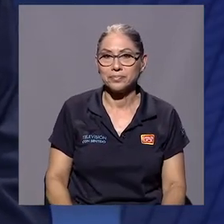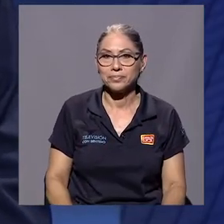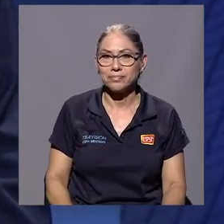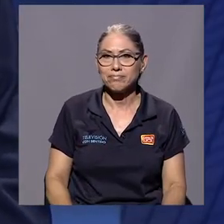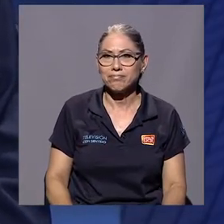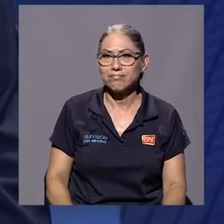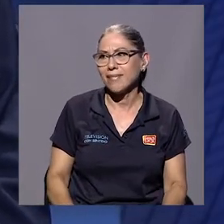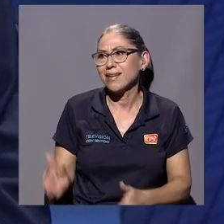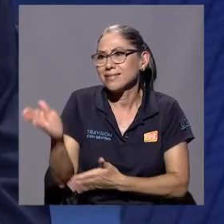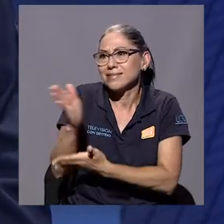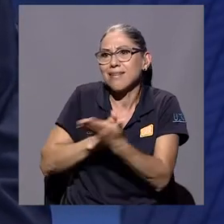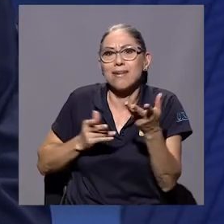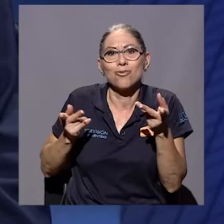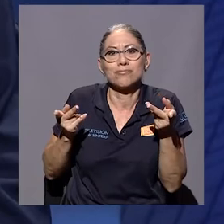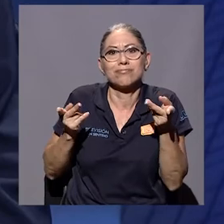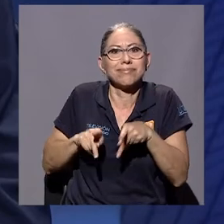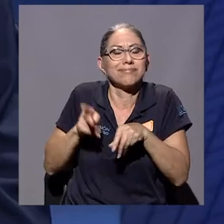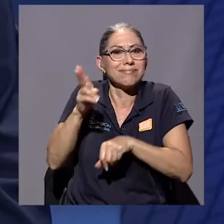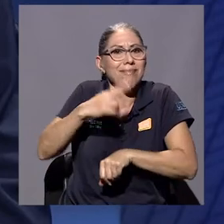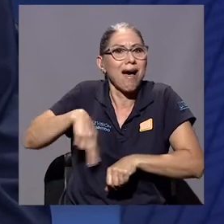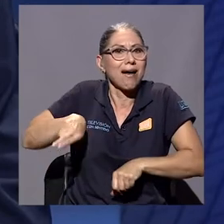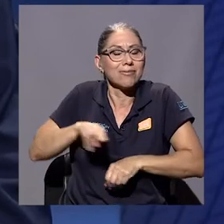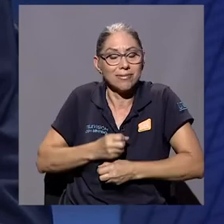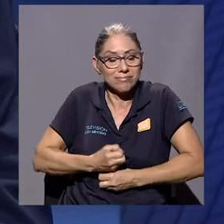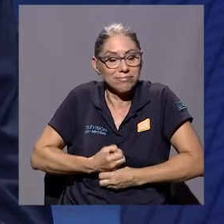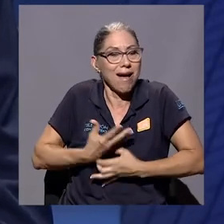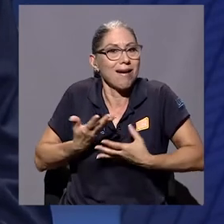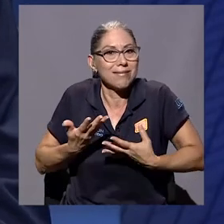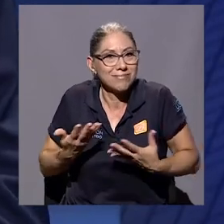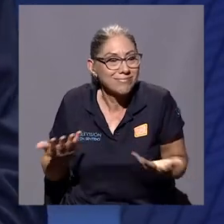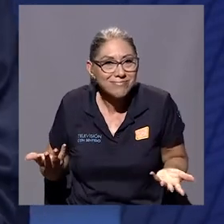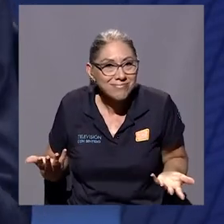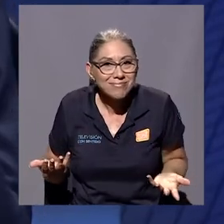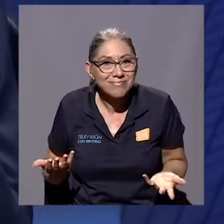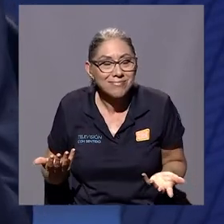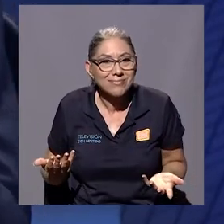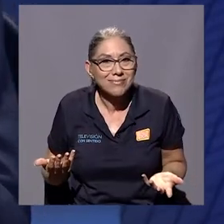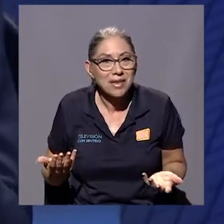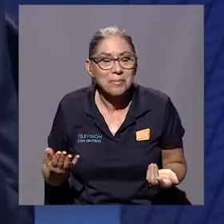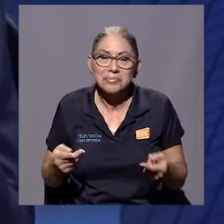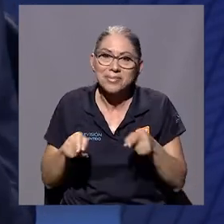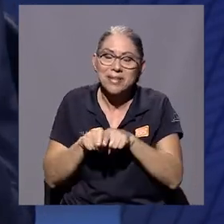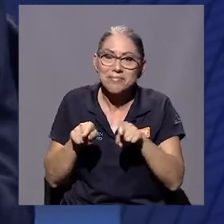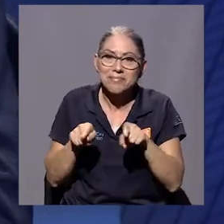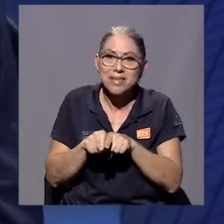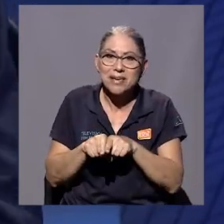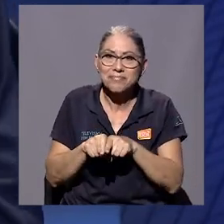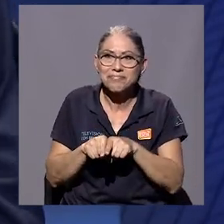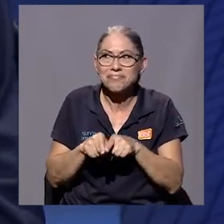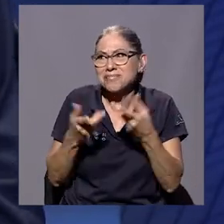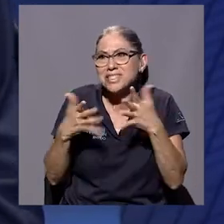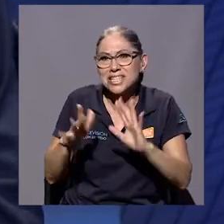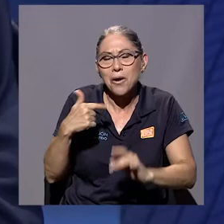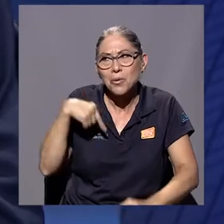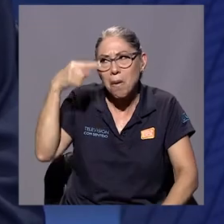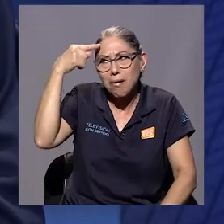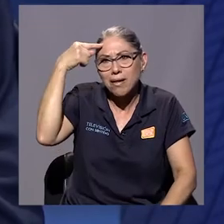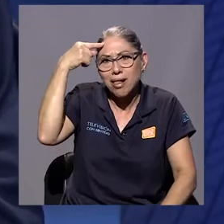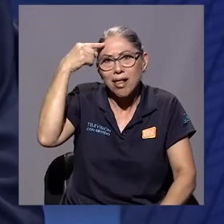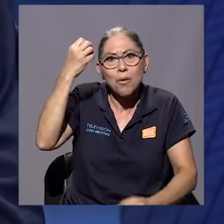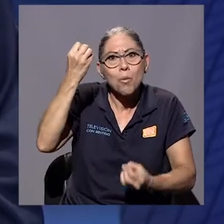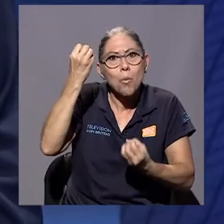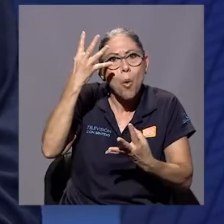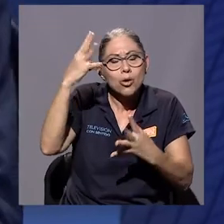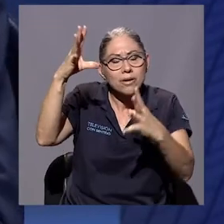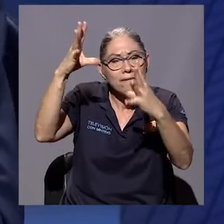Bueno, es algo espontáneo, pero también uno tiene en el cerebro ya mucha